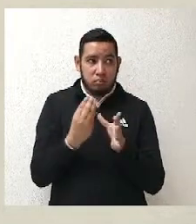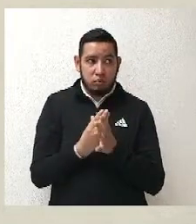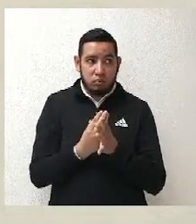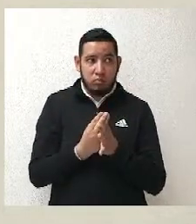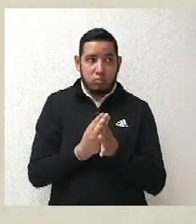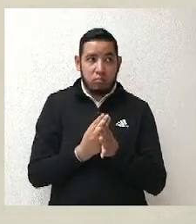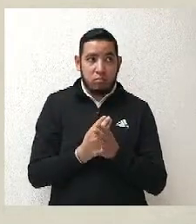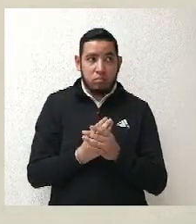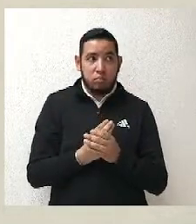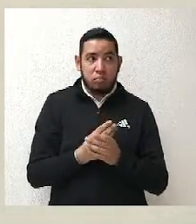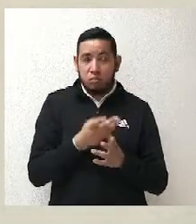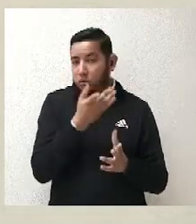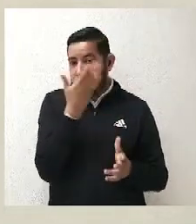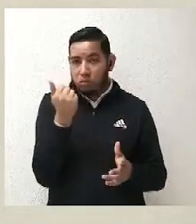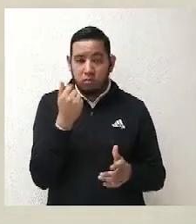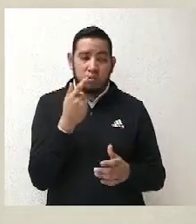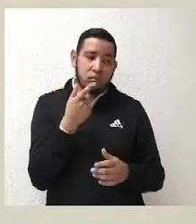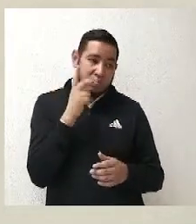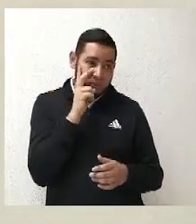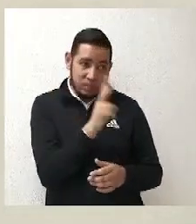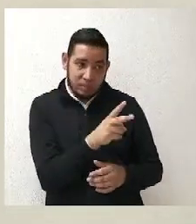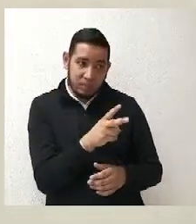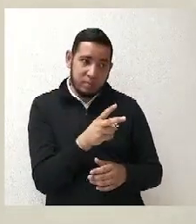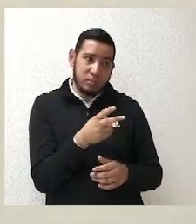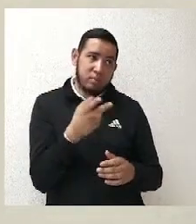No sé si con eso respondo a tu pregunta.